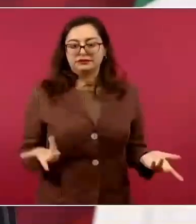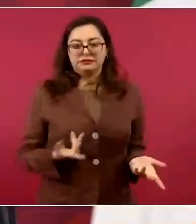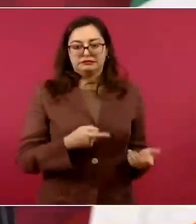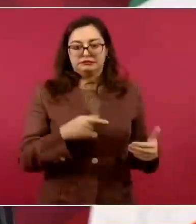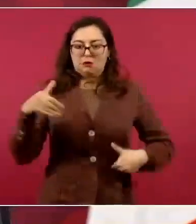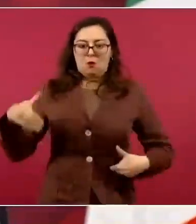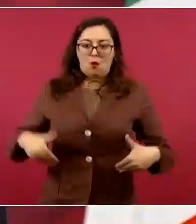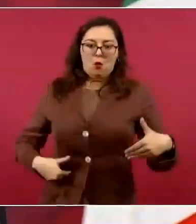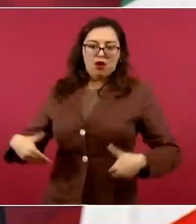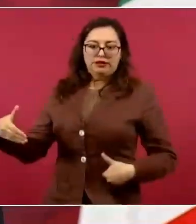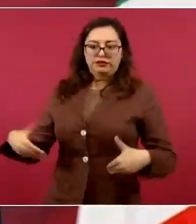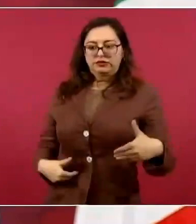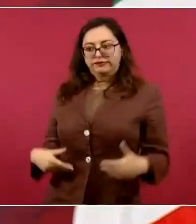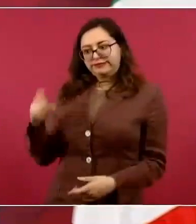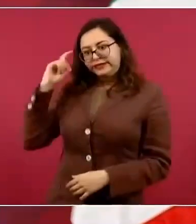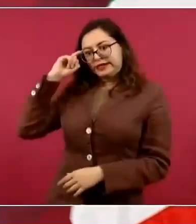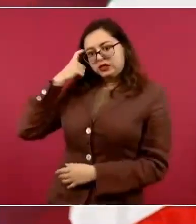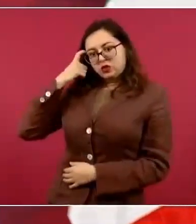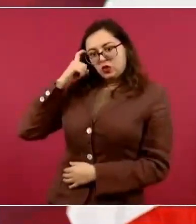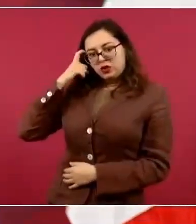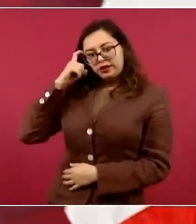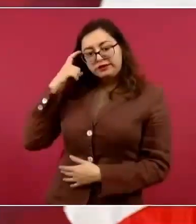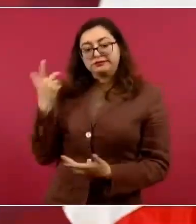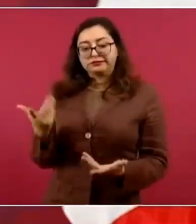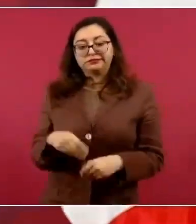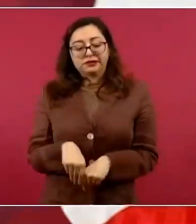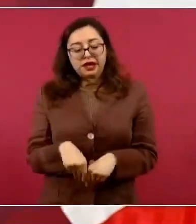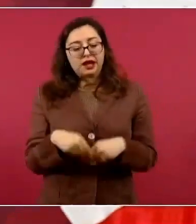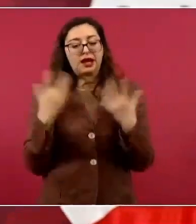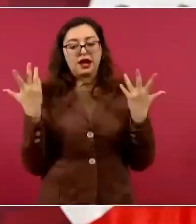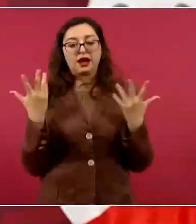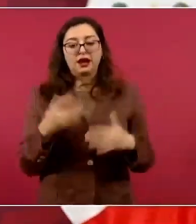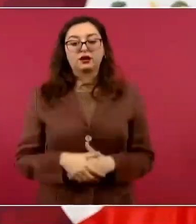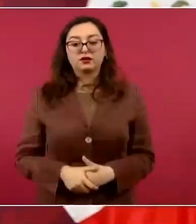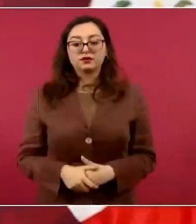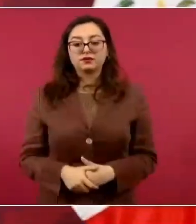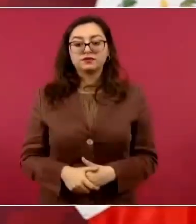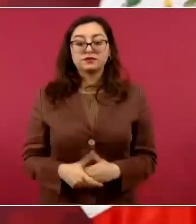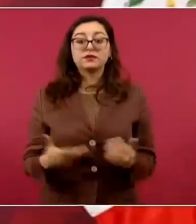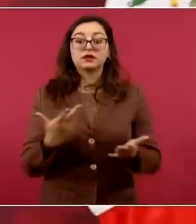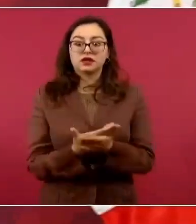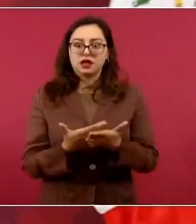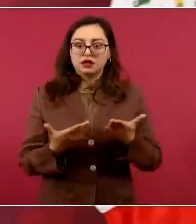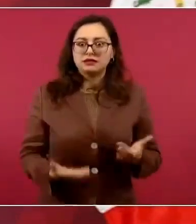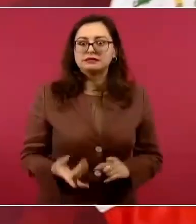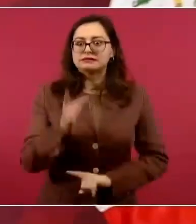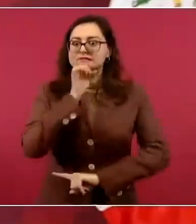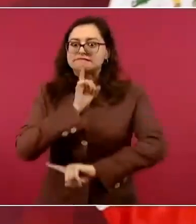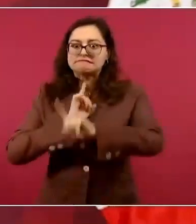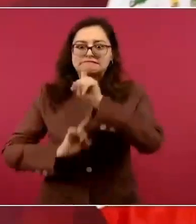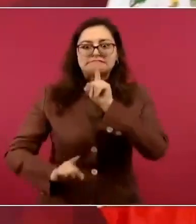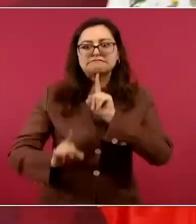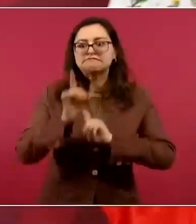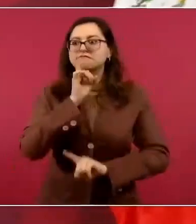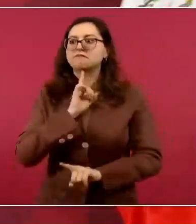Ya, pues difaman, atacan